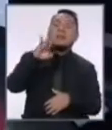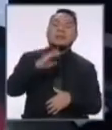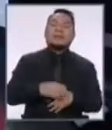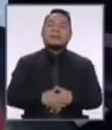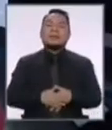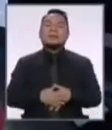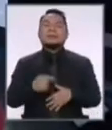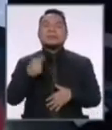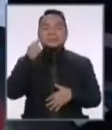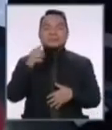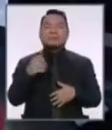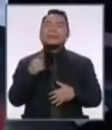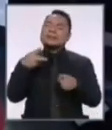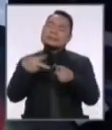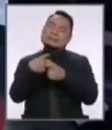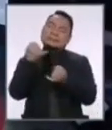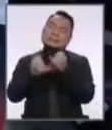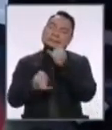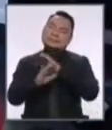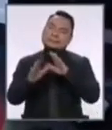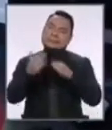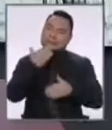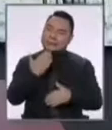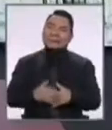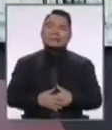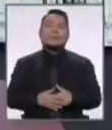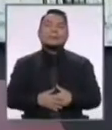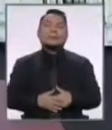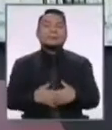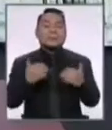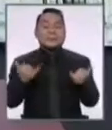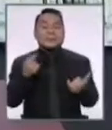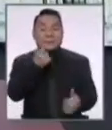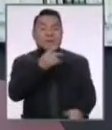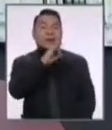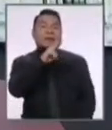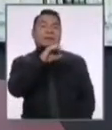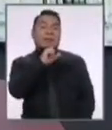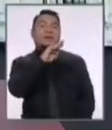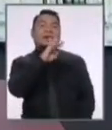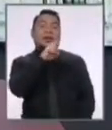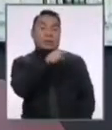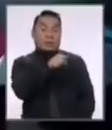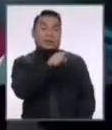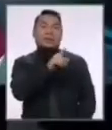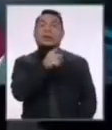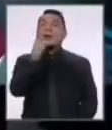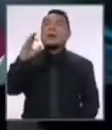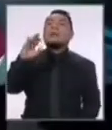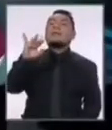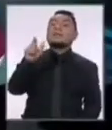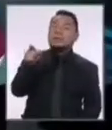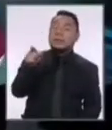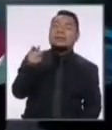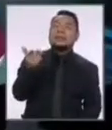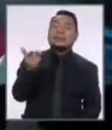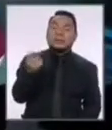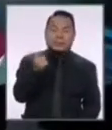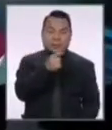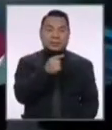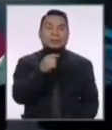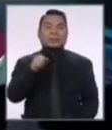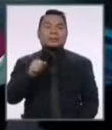Nacional para la Forma. Tiempo cumplido, candidata, gracias. Bueno, entre Alberto Bengolea y John Forsyth, ¿quién continúa? Candidato Forsyth.